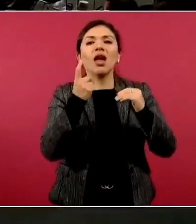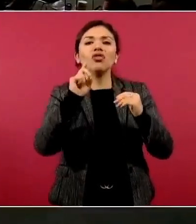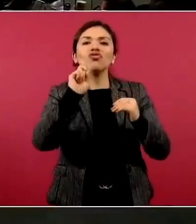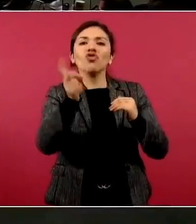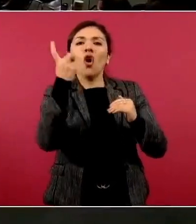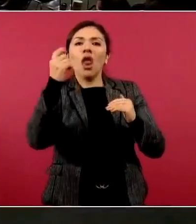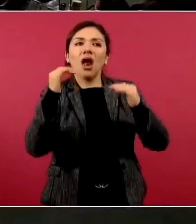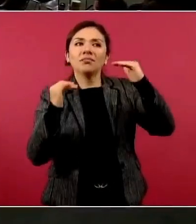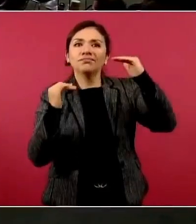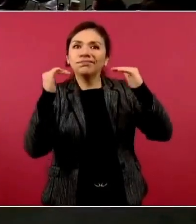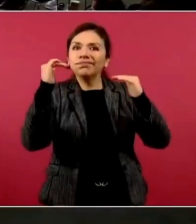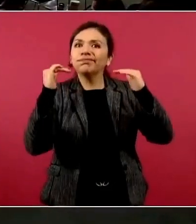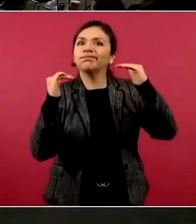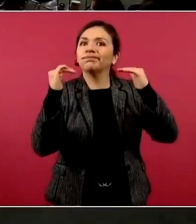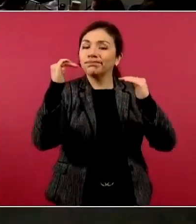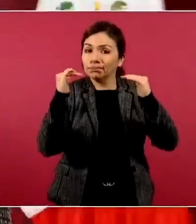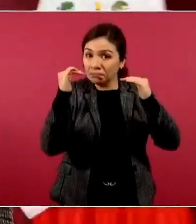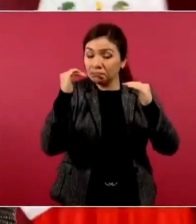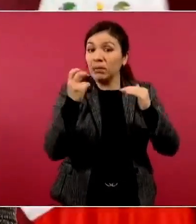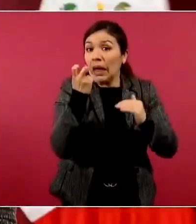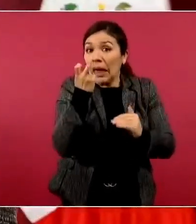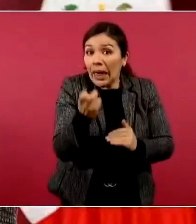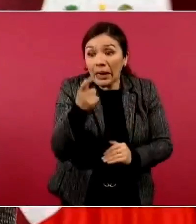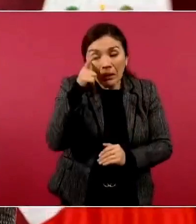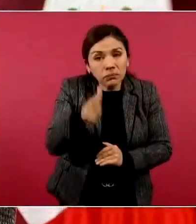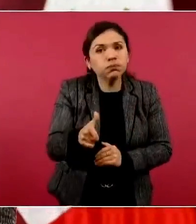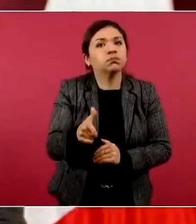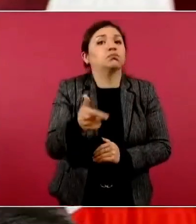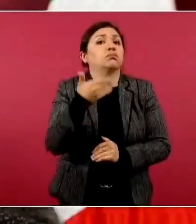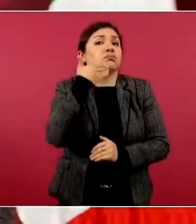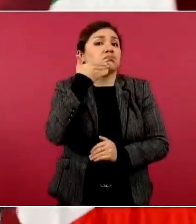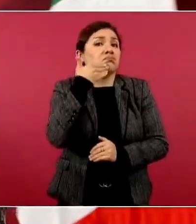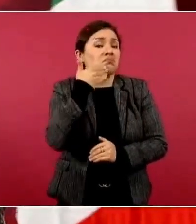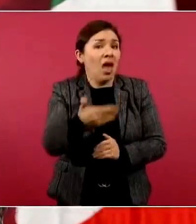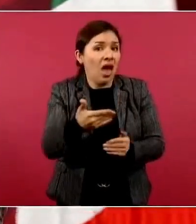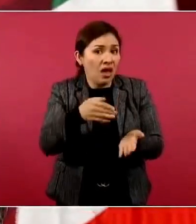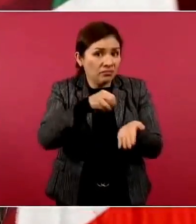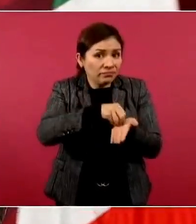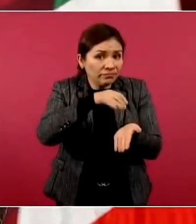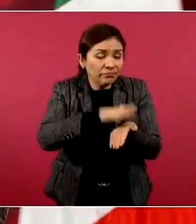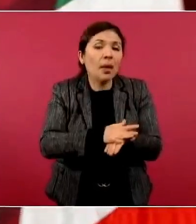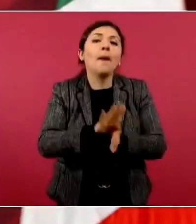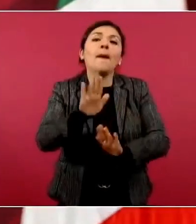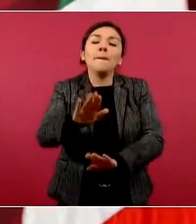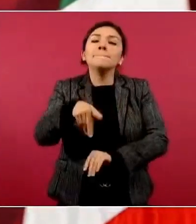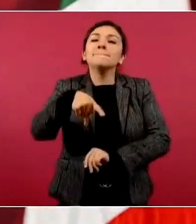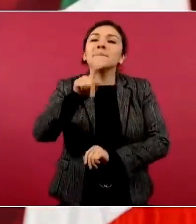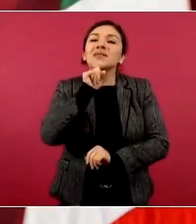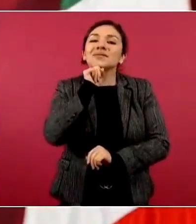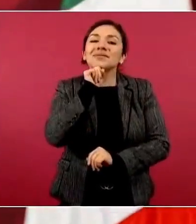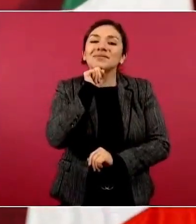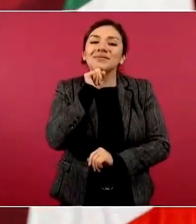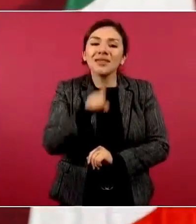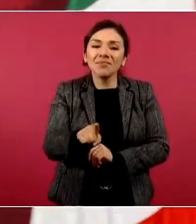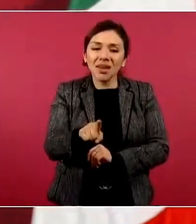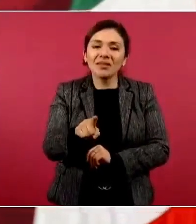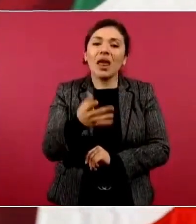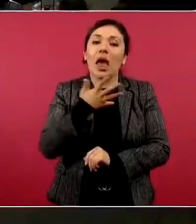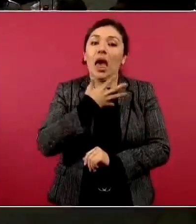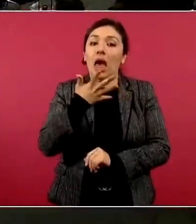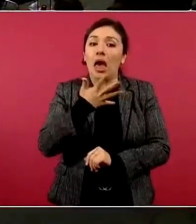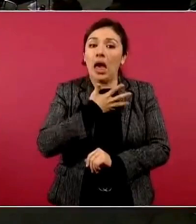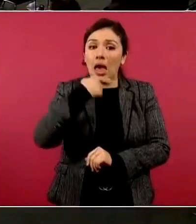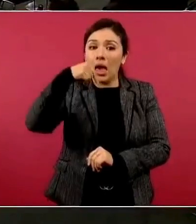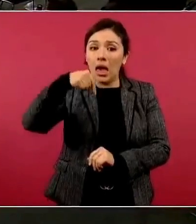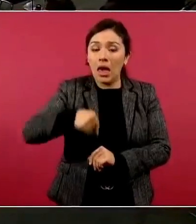tiempo. Y eso es un buen indicador, pero también tenemos primer lugar